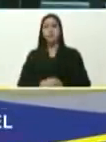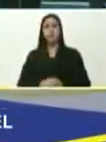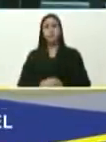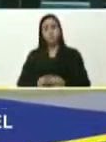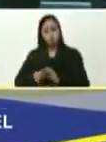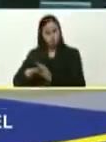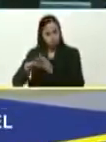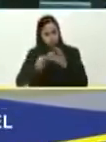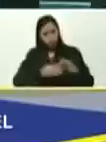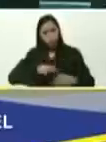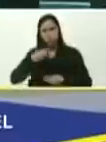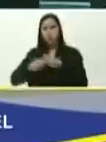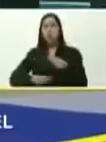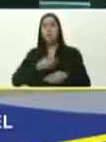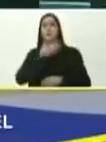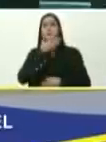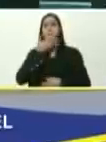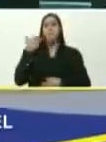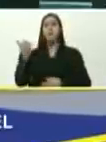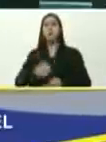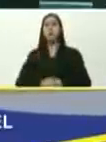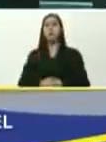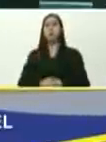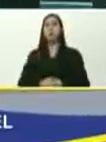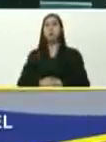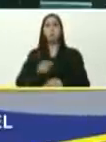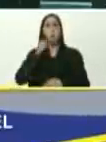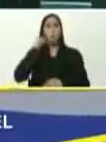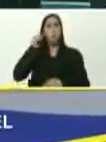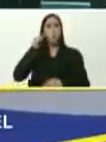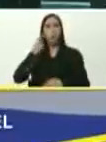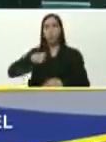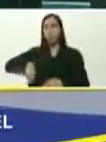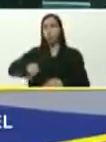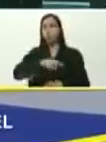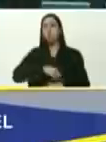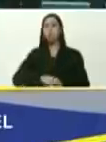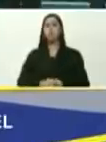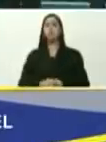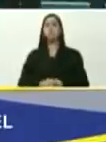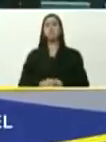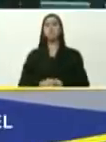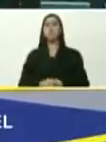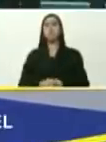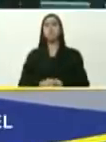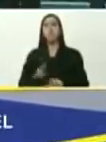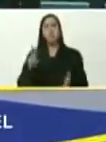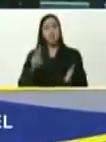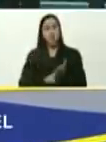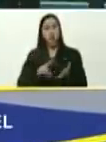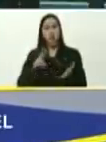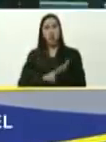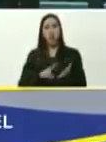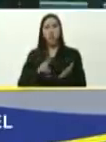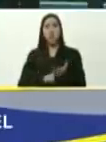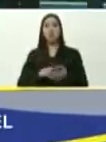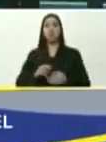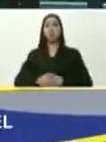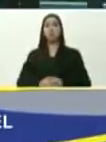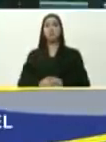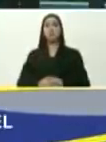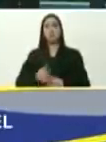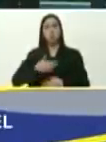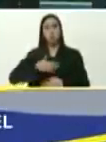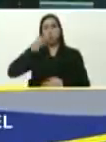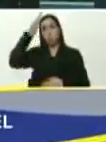podemos hacer mejor, juntos y juntas, lo vamos a hacer mejor, de verdad, así lo